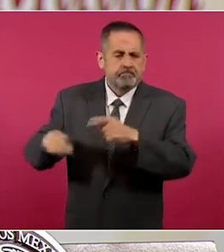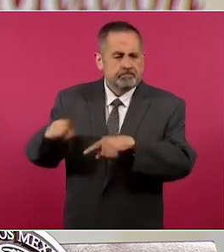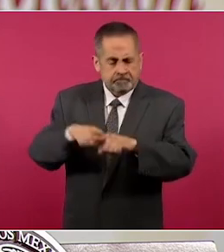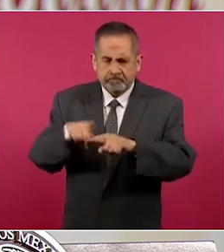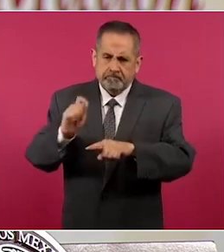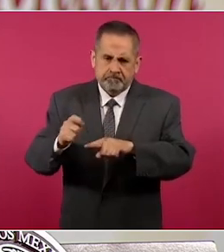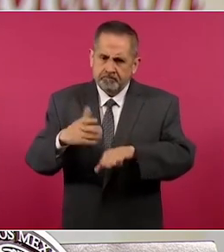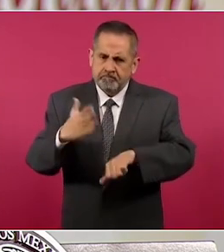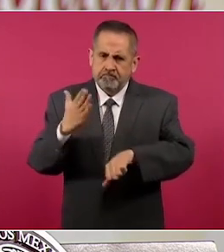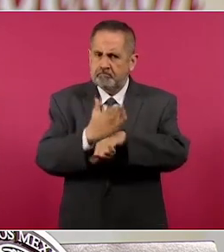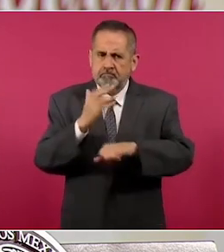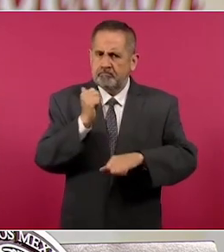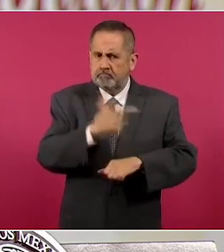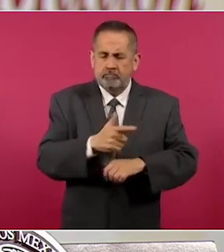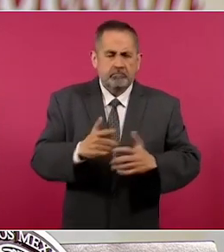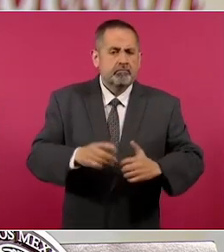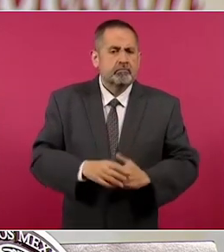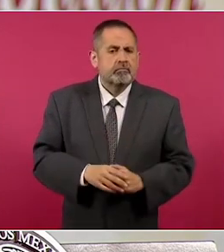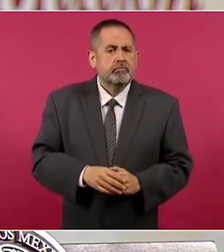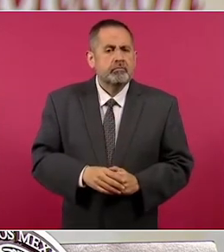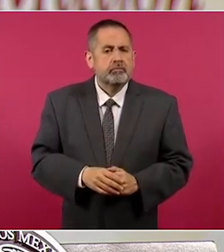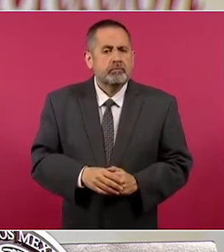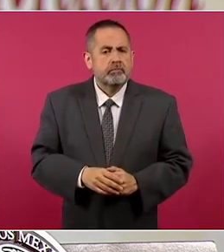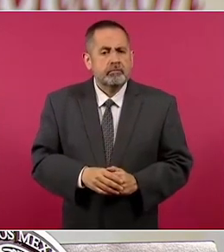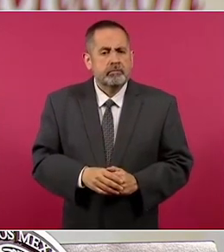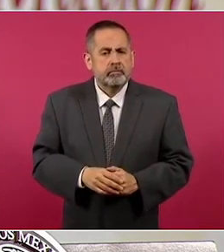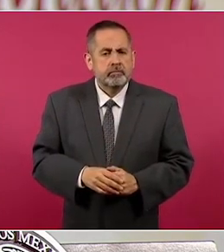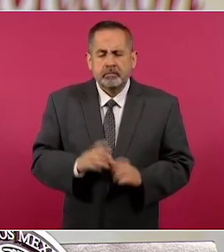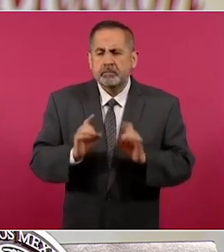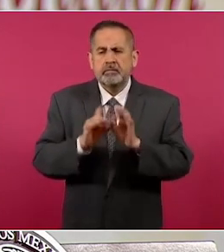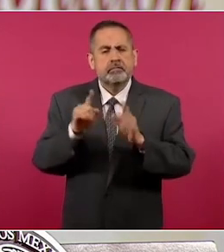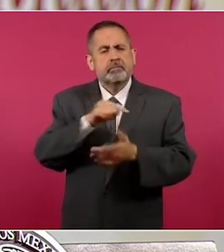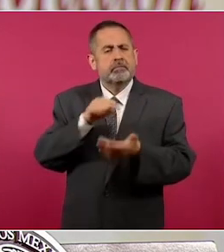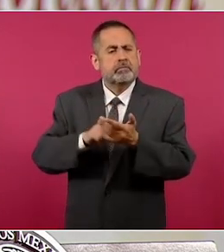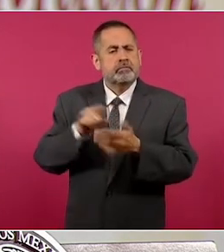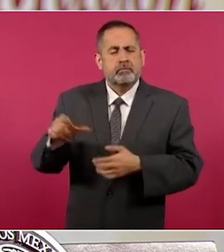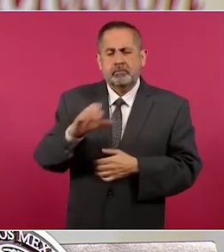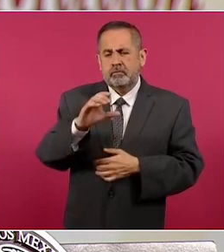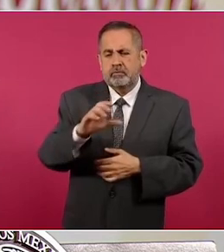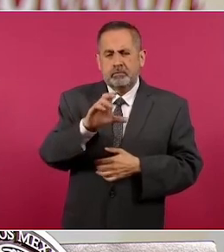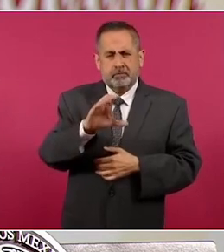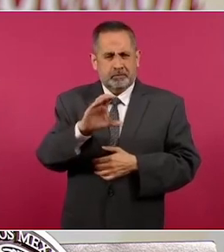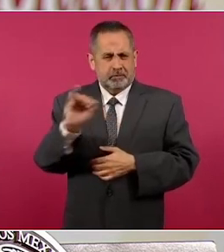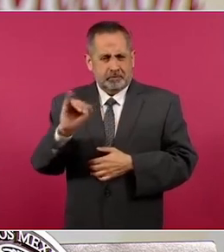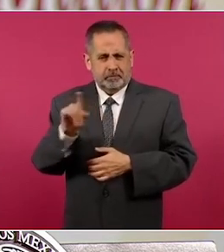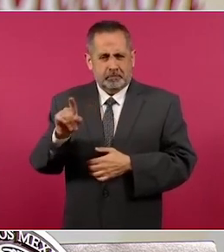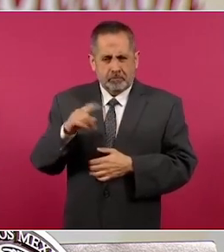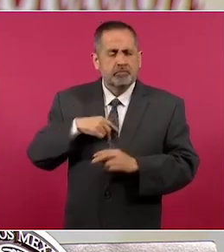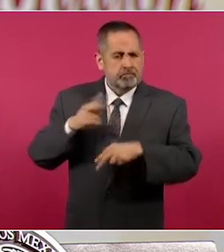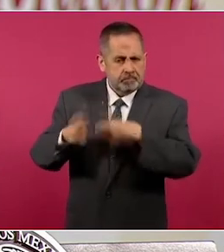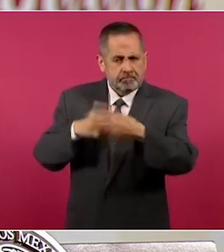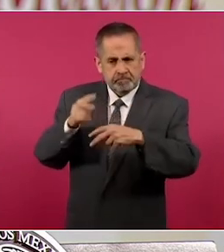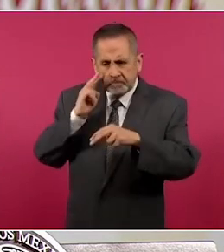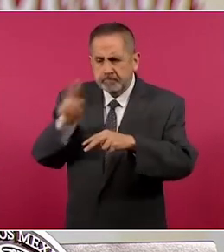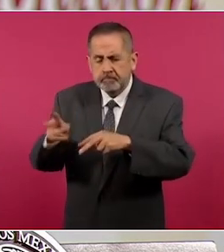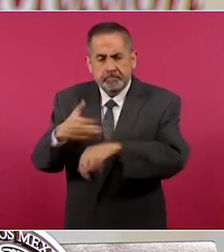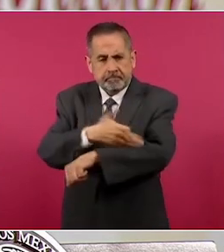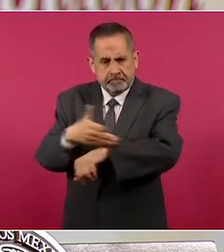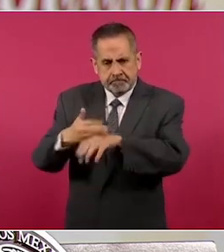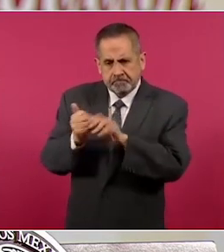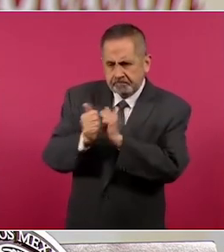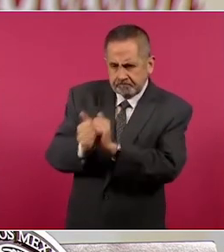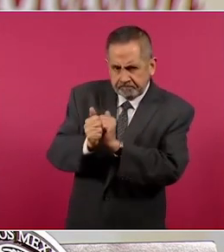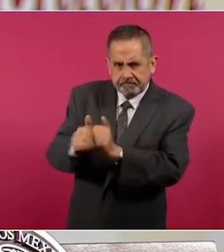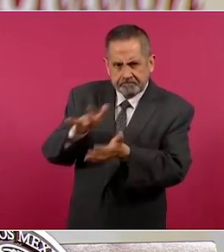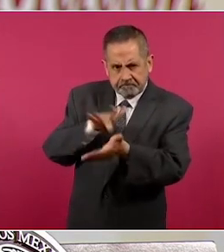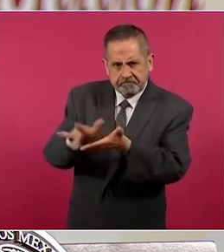tipo de situaciones, el hecho que pasó en el municipio de Cuauhtitlán. Y bueno, pues vamos a estar ahí acompañando a la familia y